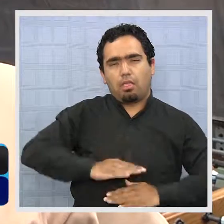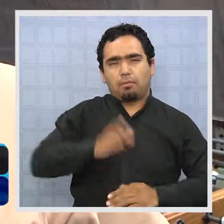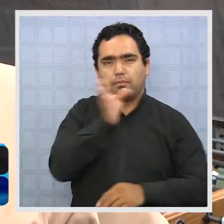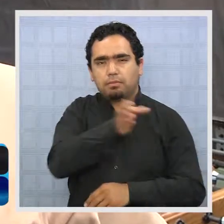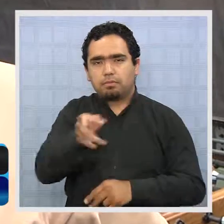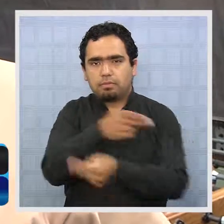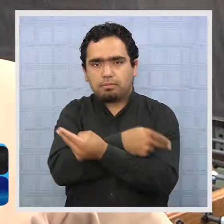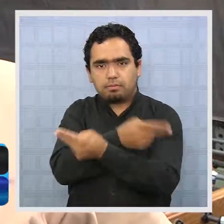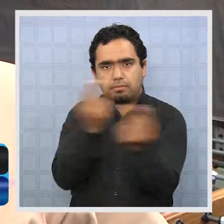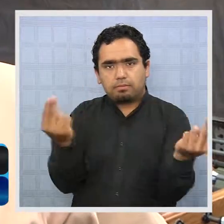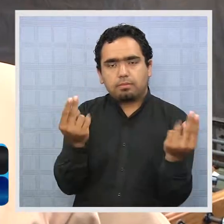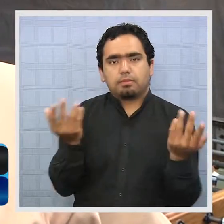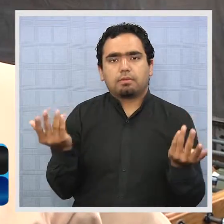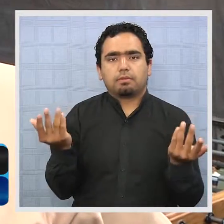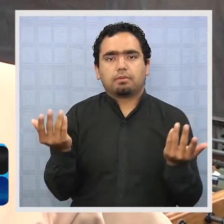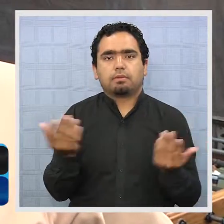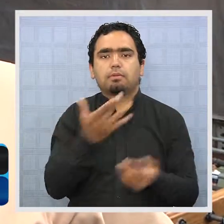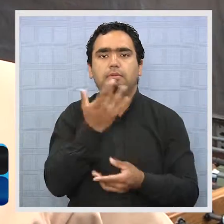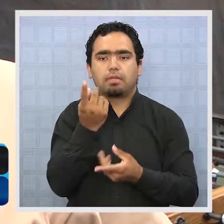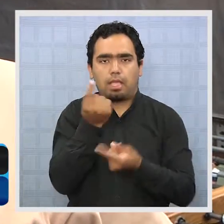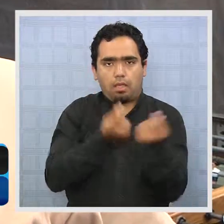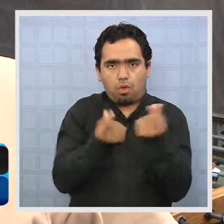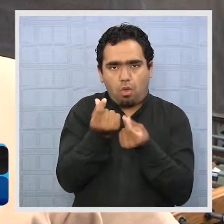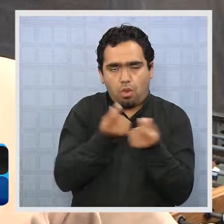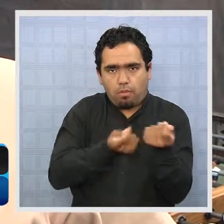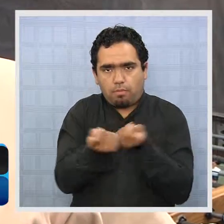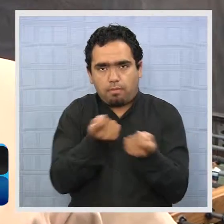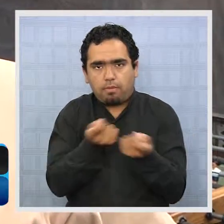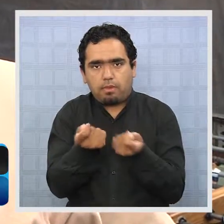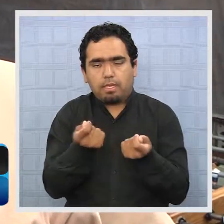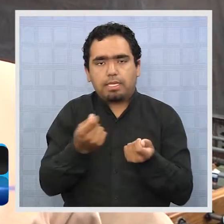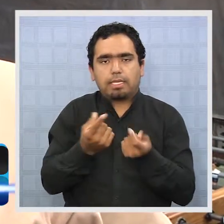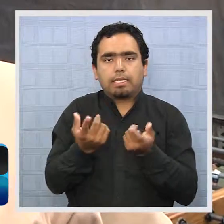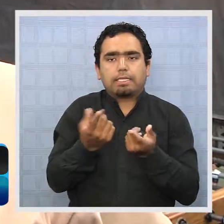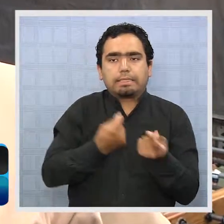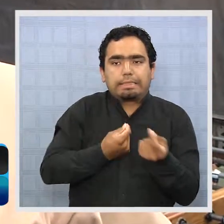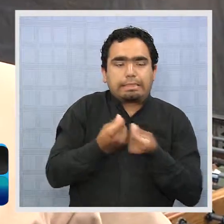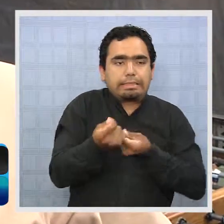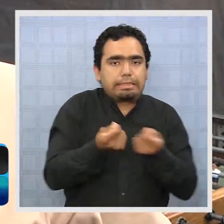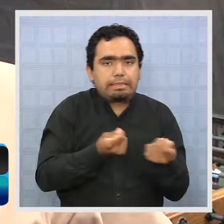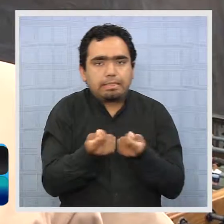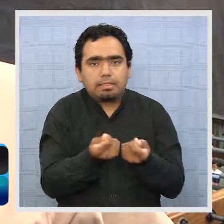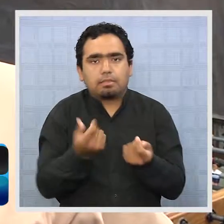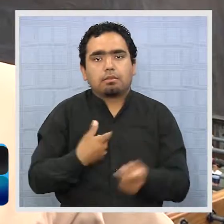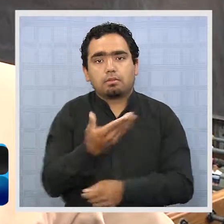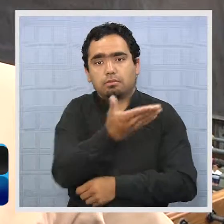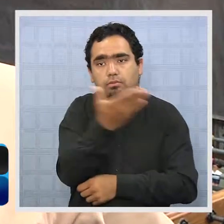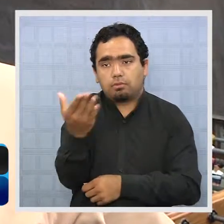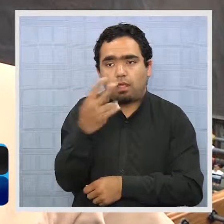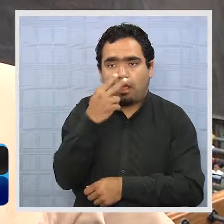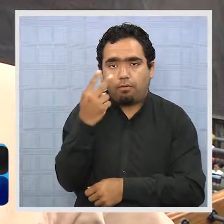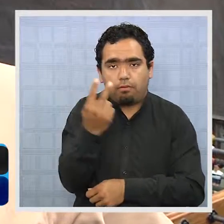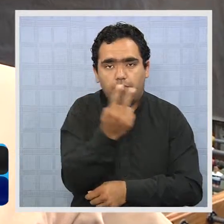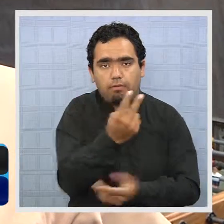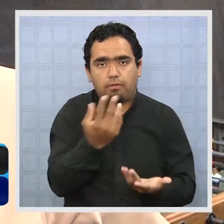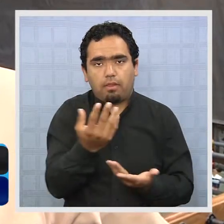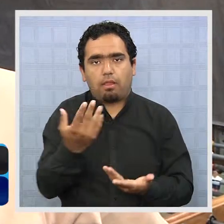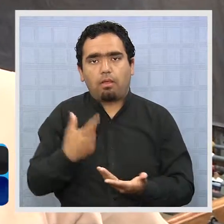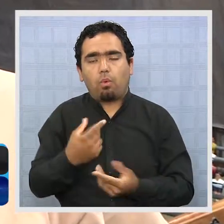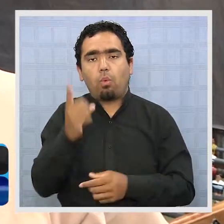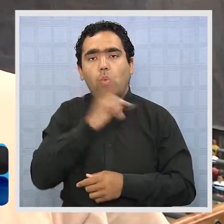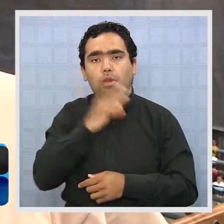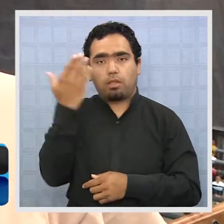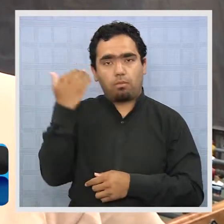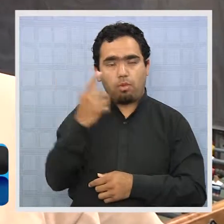por la economía, ahora bien ajusta su bolsillo y si ustedes se dieron cuenta, los últimos